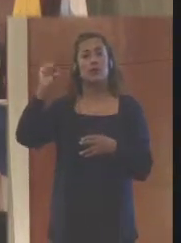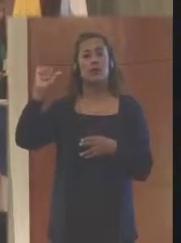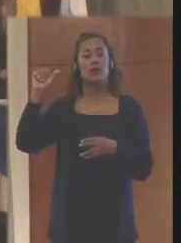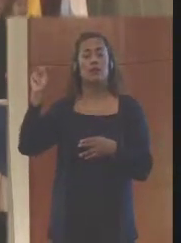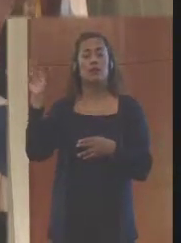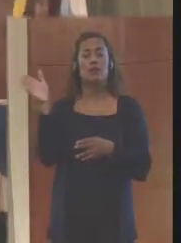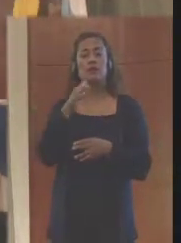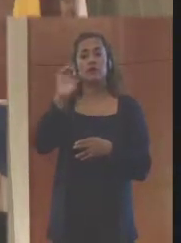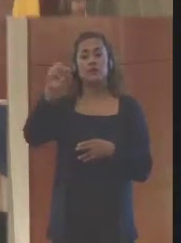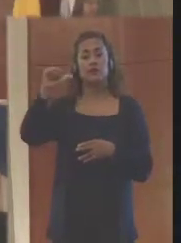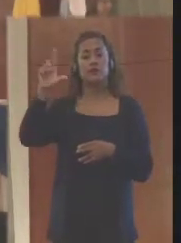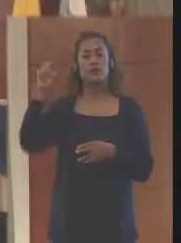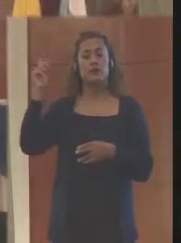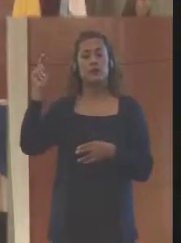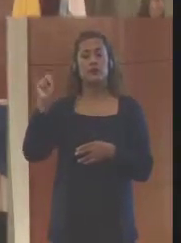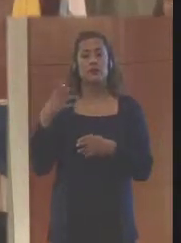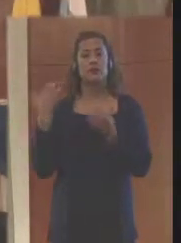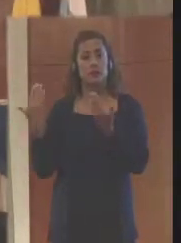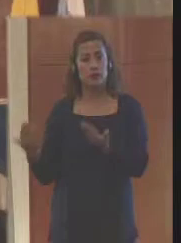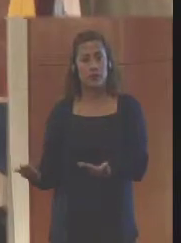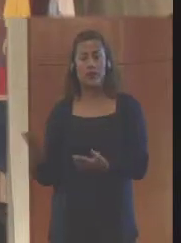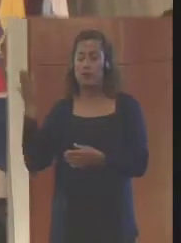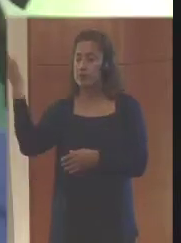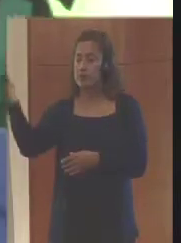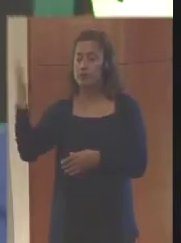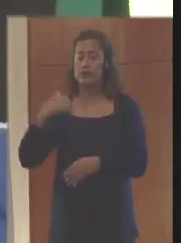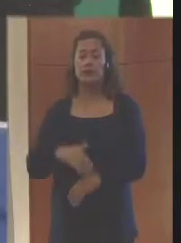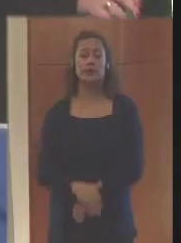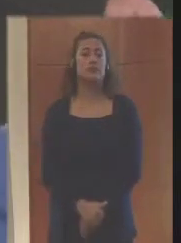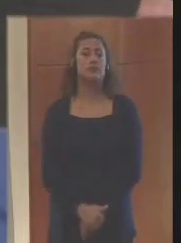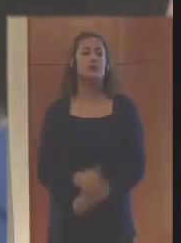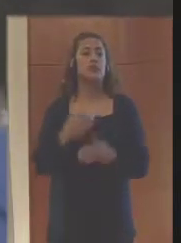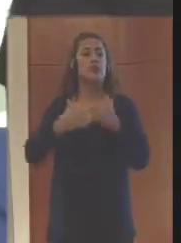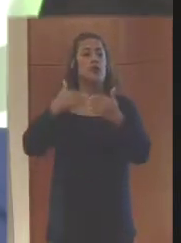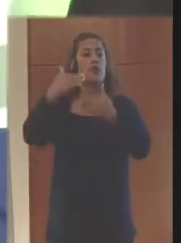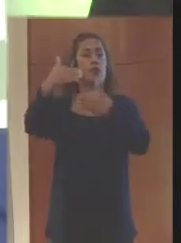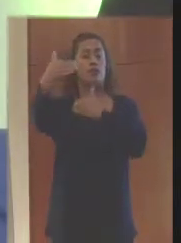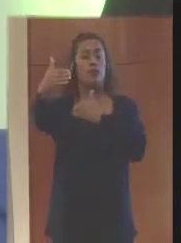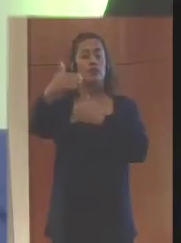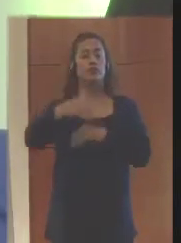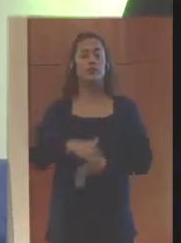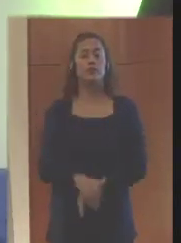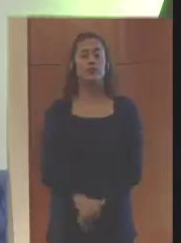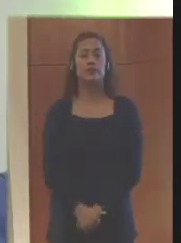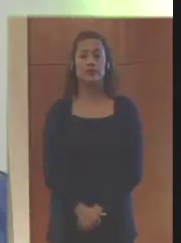para su presentación sobre el proceso APEL.